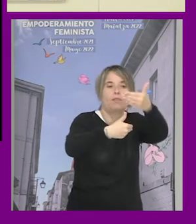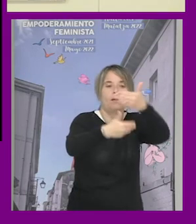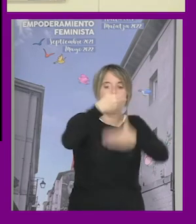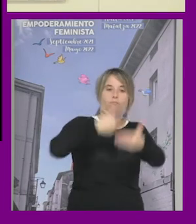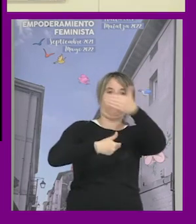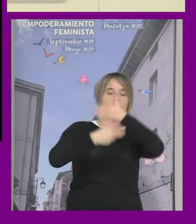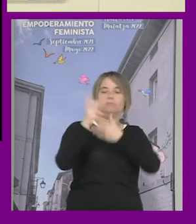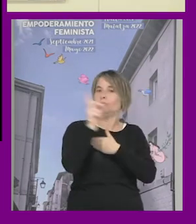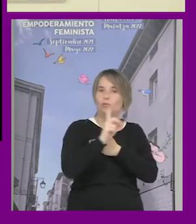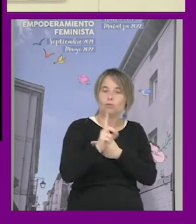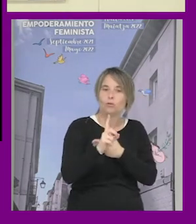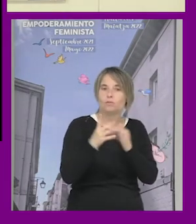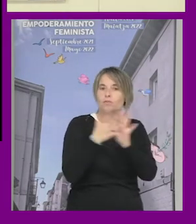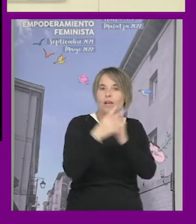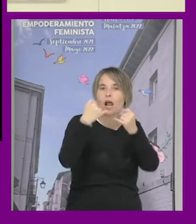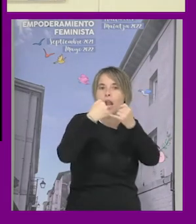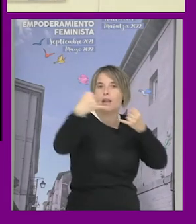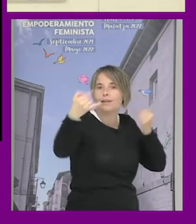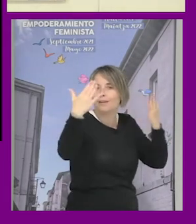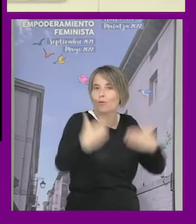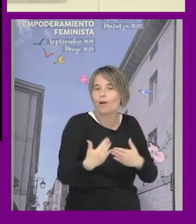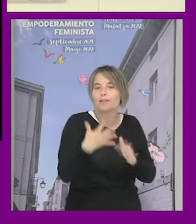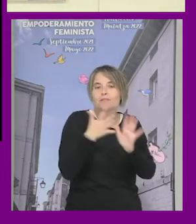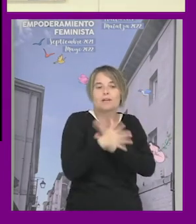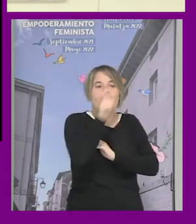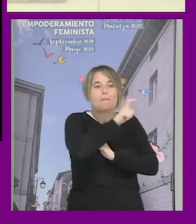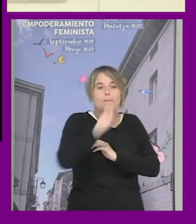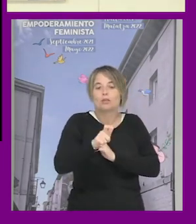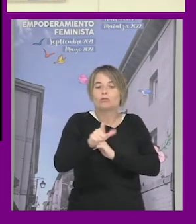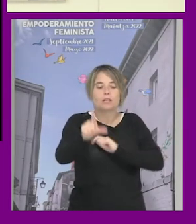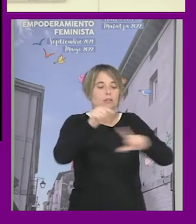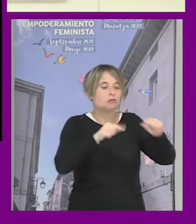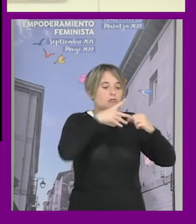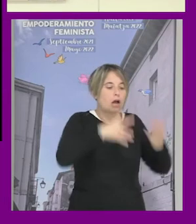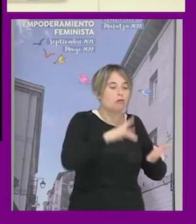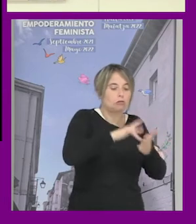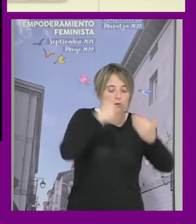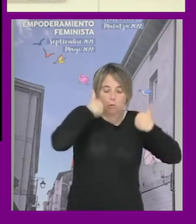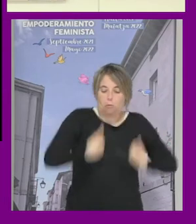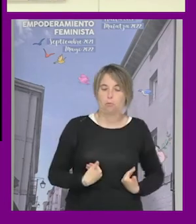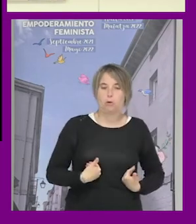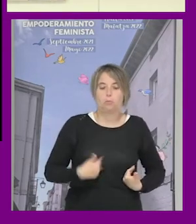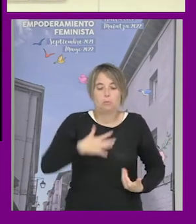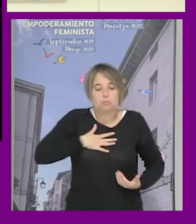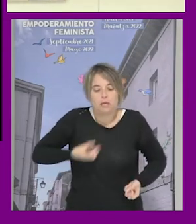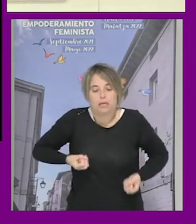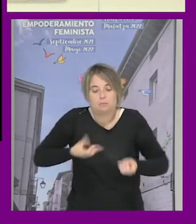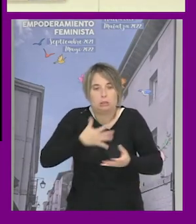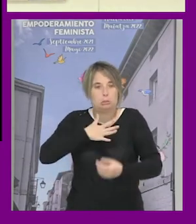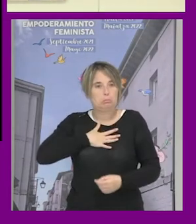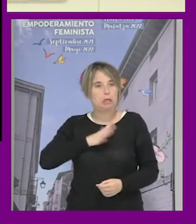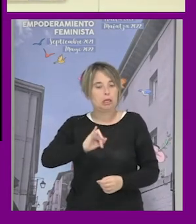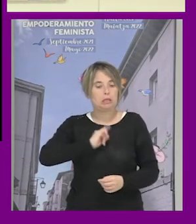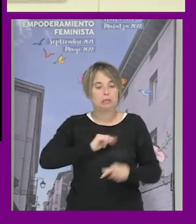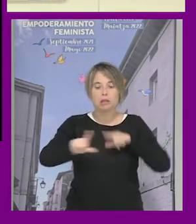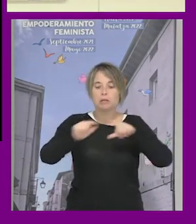clave es ver que no hay línea que son personas circulares tomando decisiones en relación a sus cuerpos expresiones que identidades y